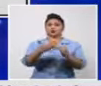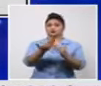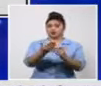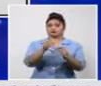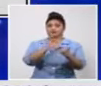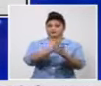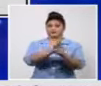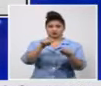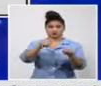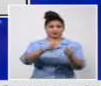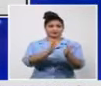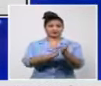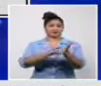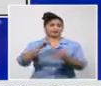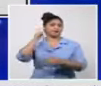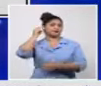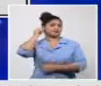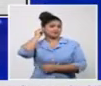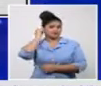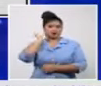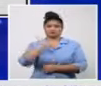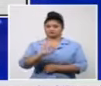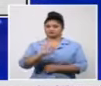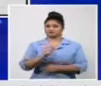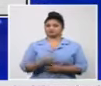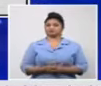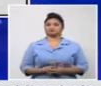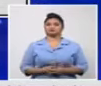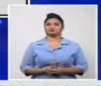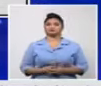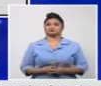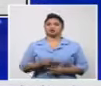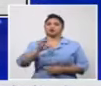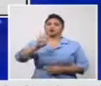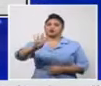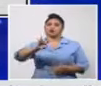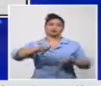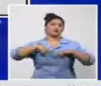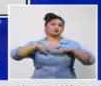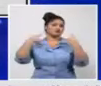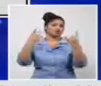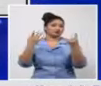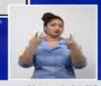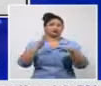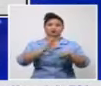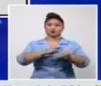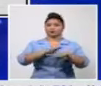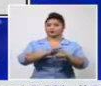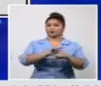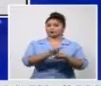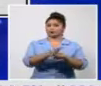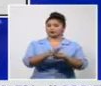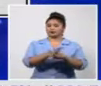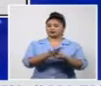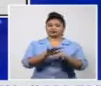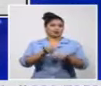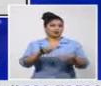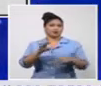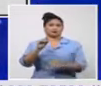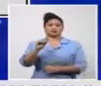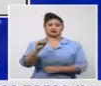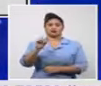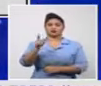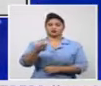de evolución y con cuatro fallecidos que da una letalidad de un 0,21